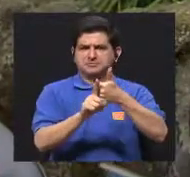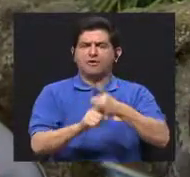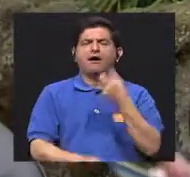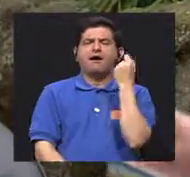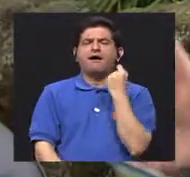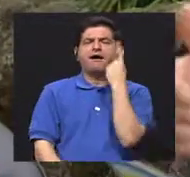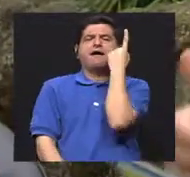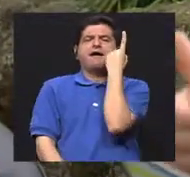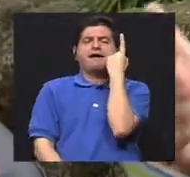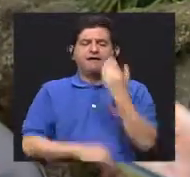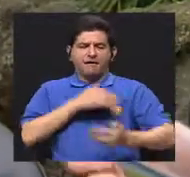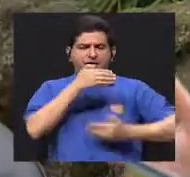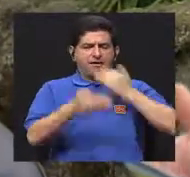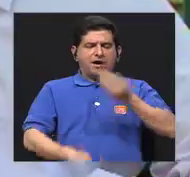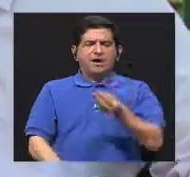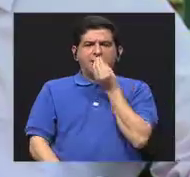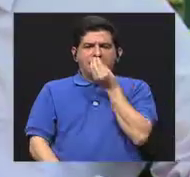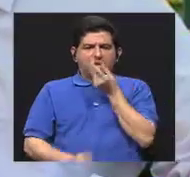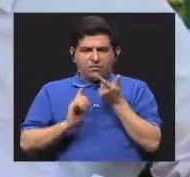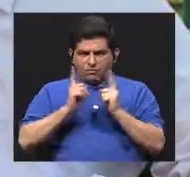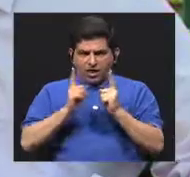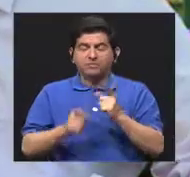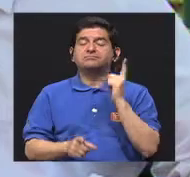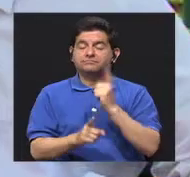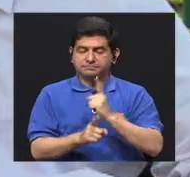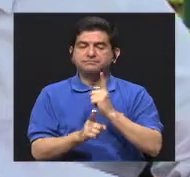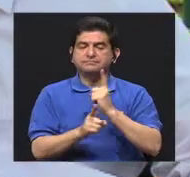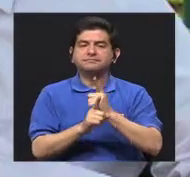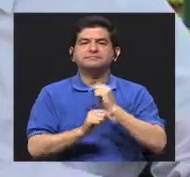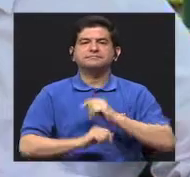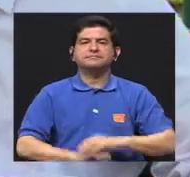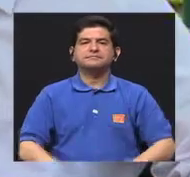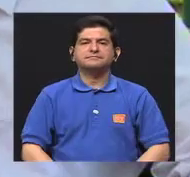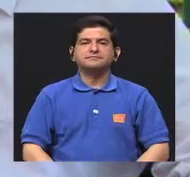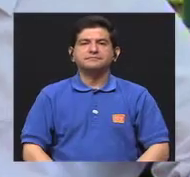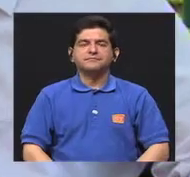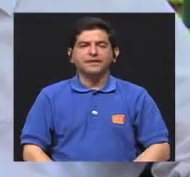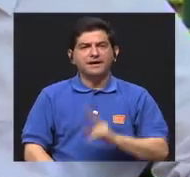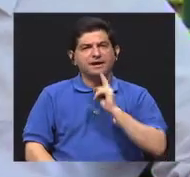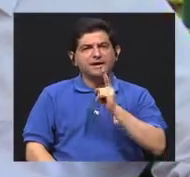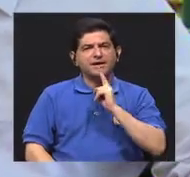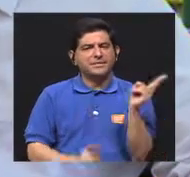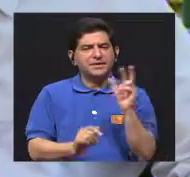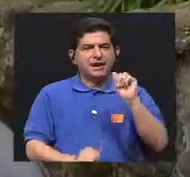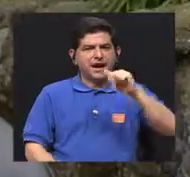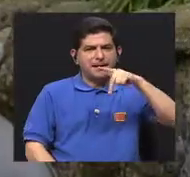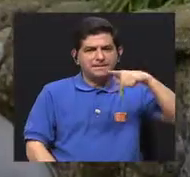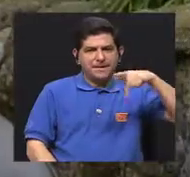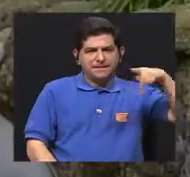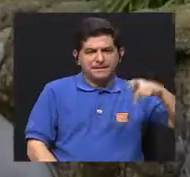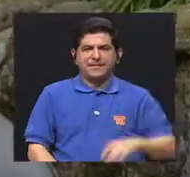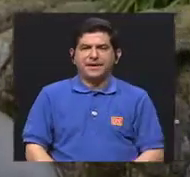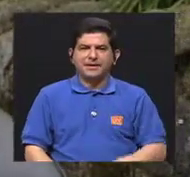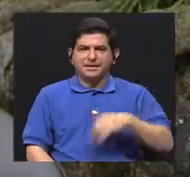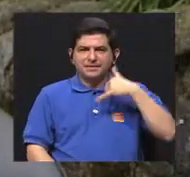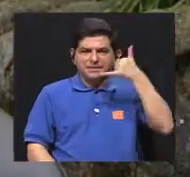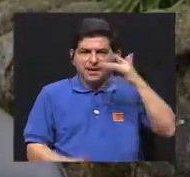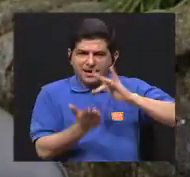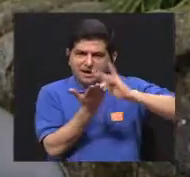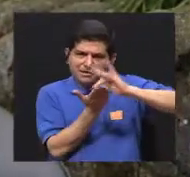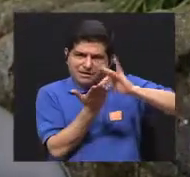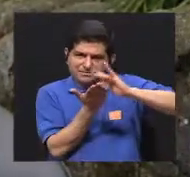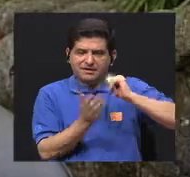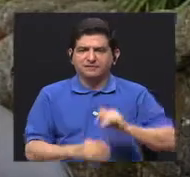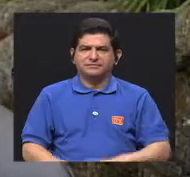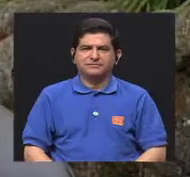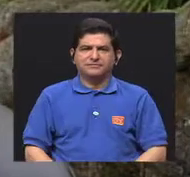persona entienda cuál es su proceso nutricional. Exactamente, sí. Es, en realidad, una aplicación para teléfonos,